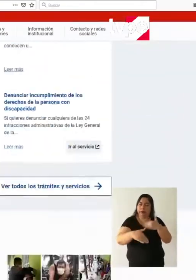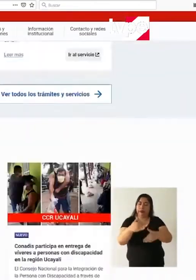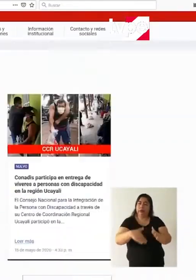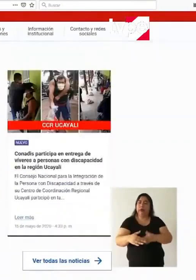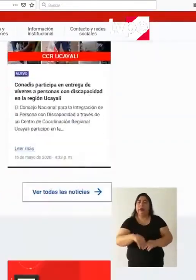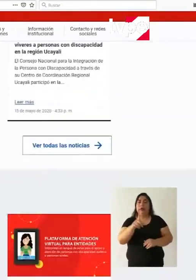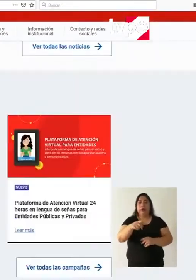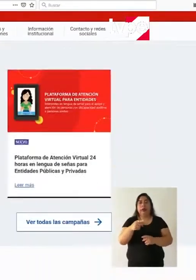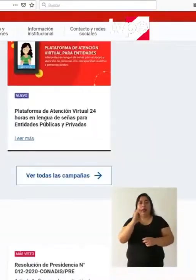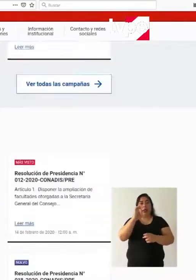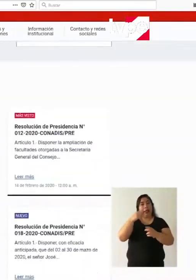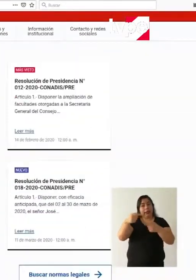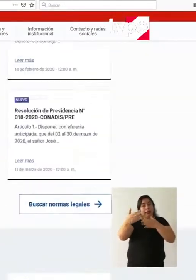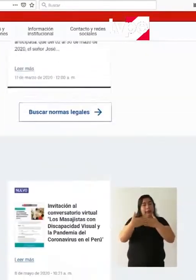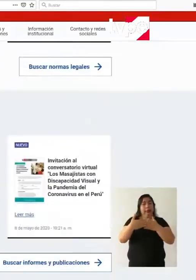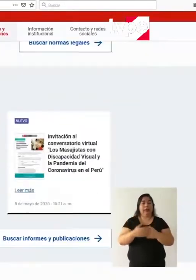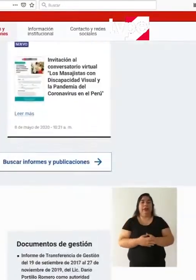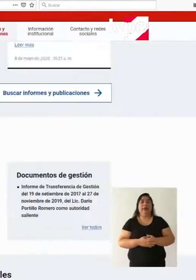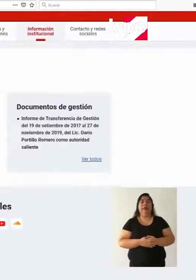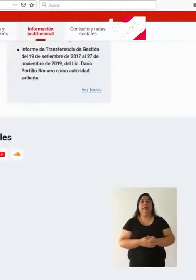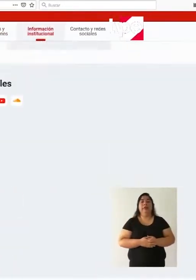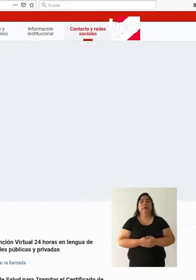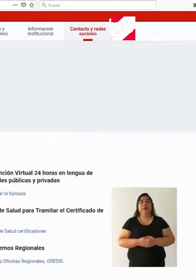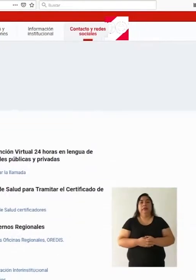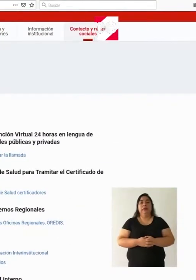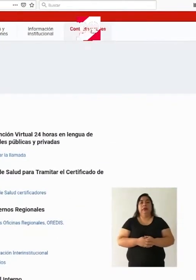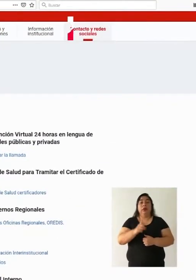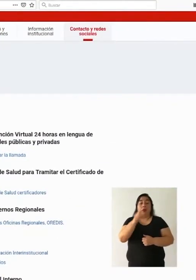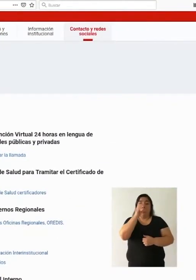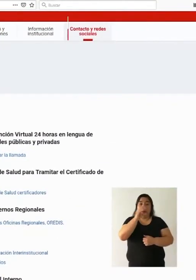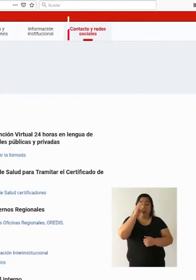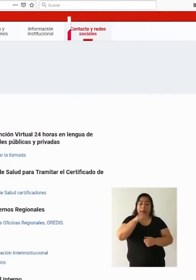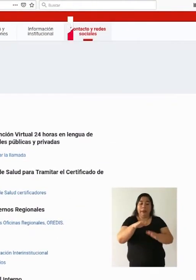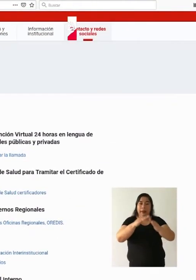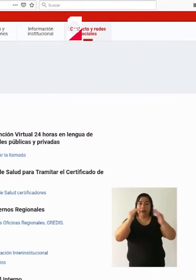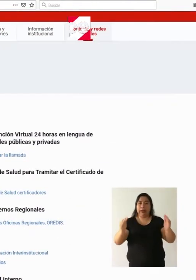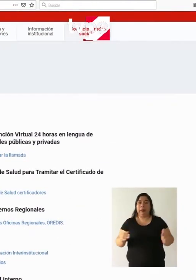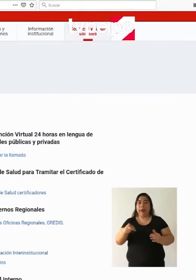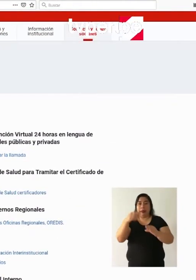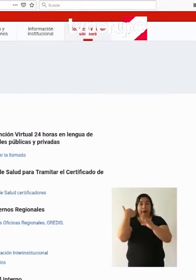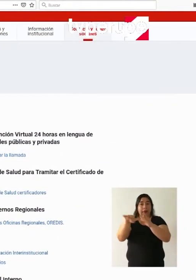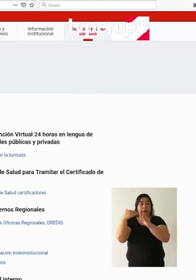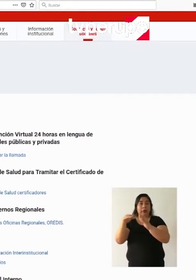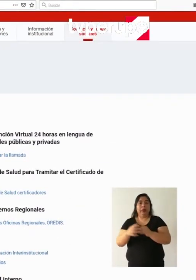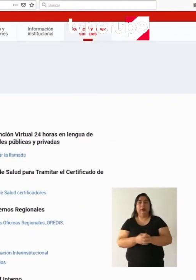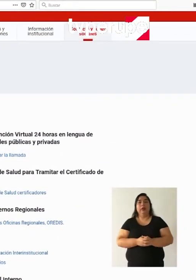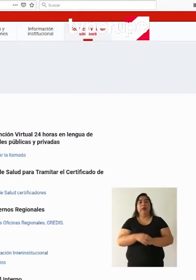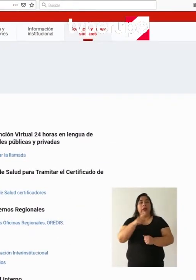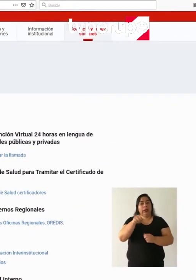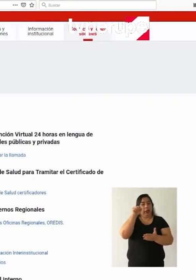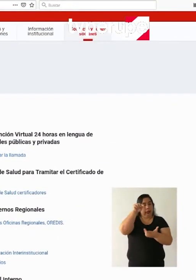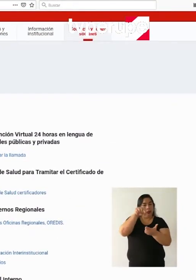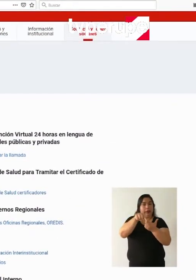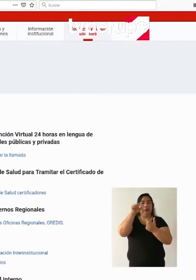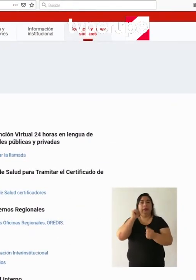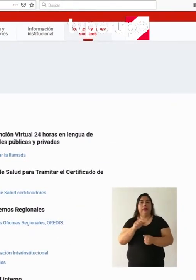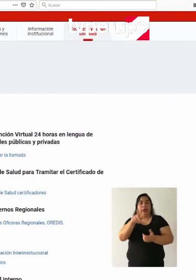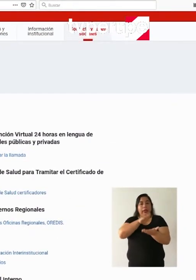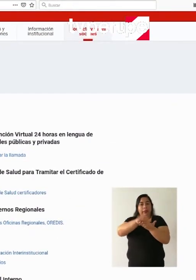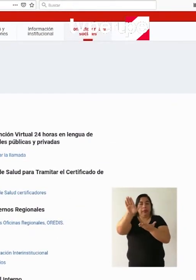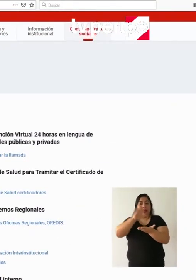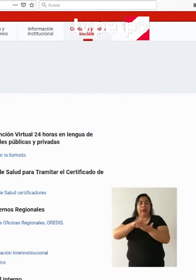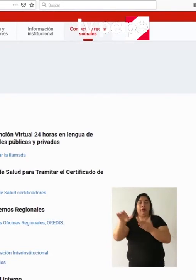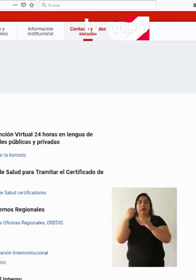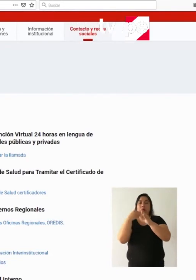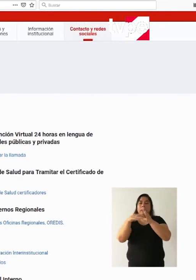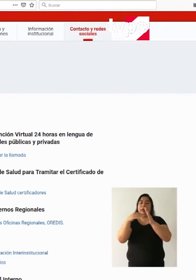inferior de la página a la sección Enlaces de Interés. Ubique Mesa de Partes Virtual y haga clic en